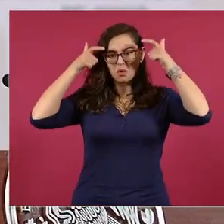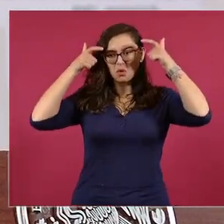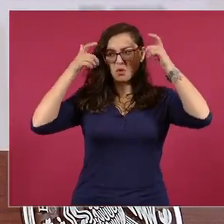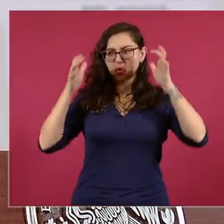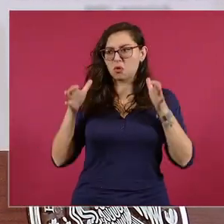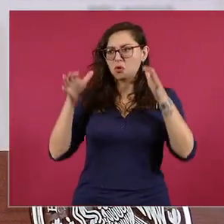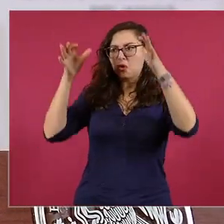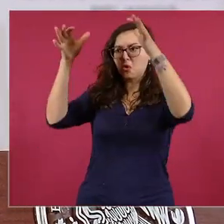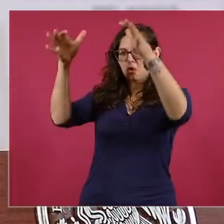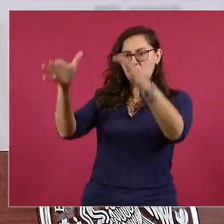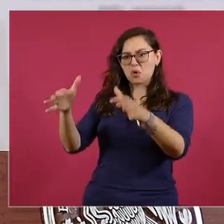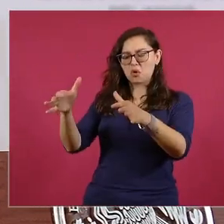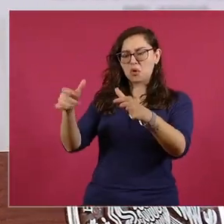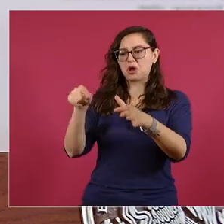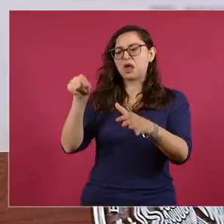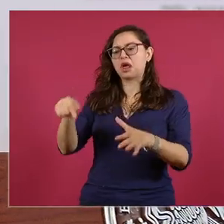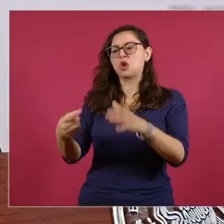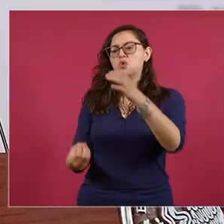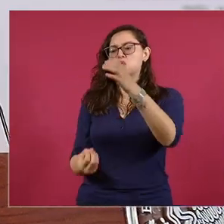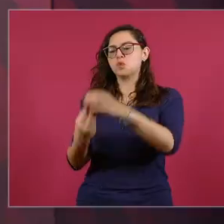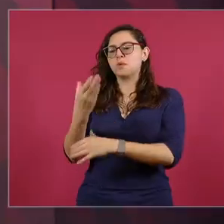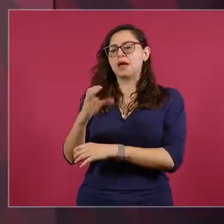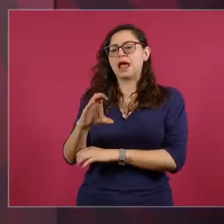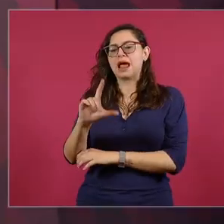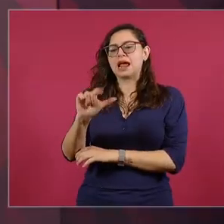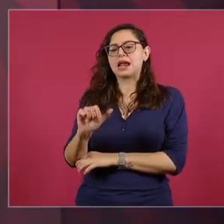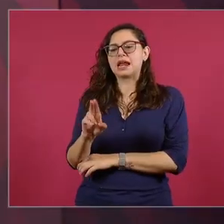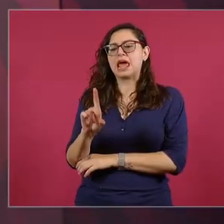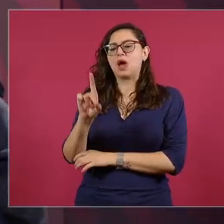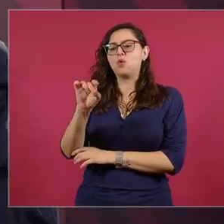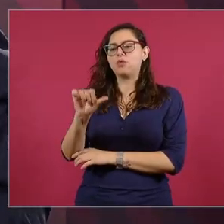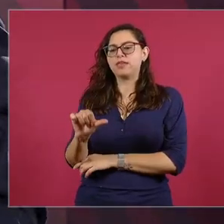reina de México,